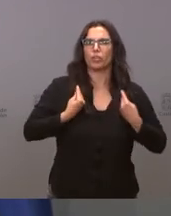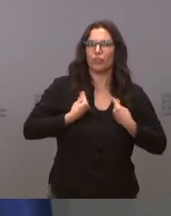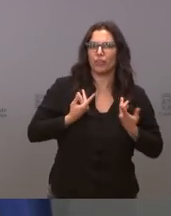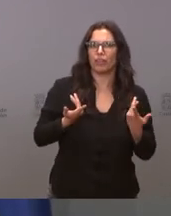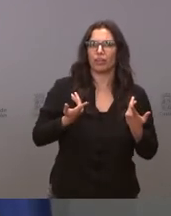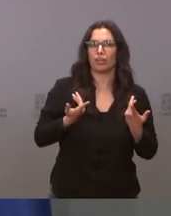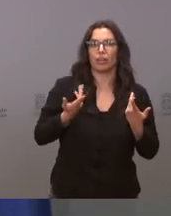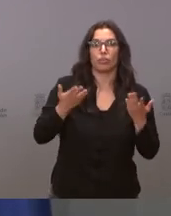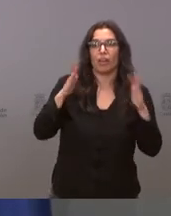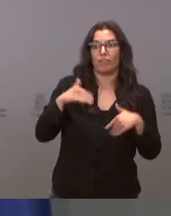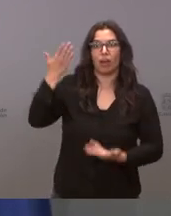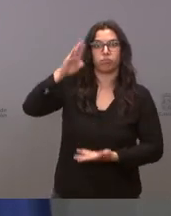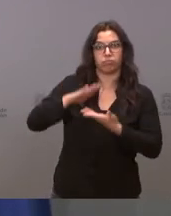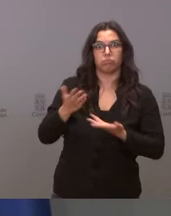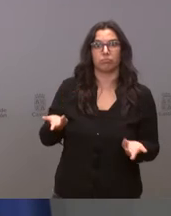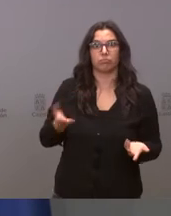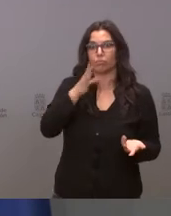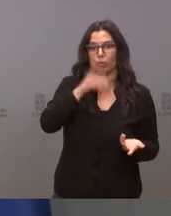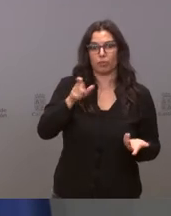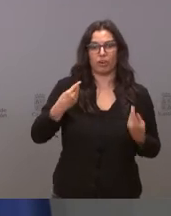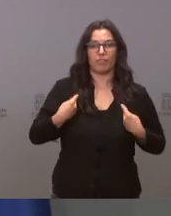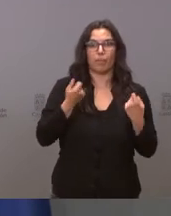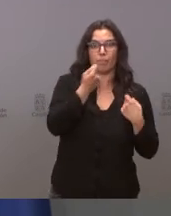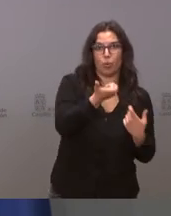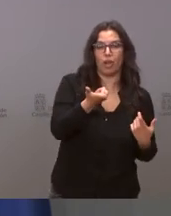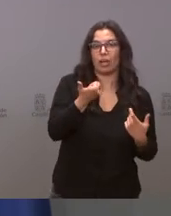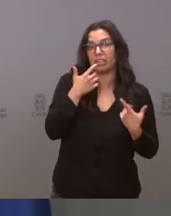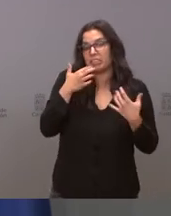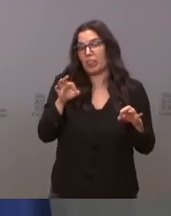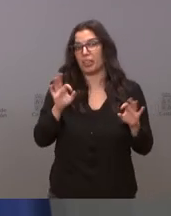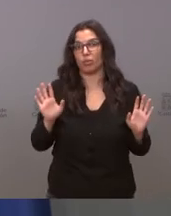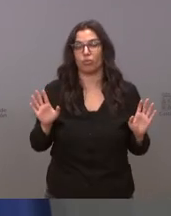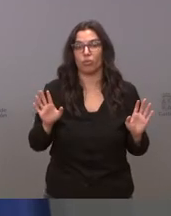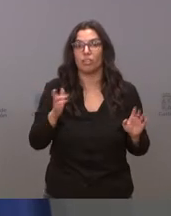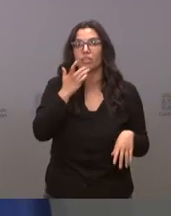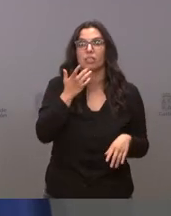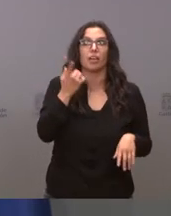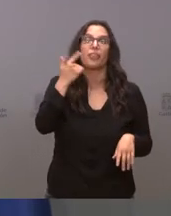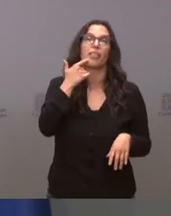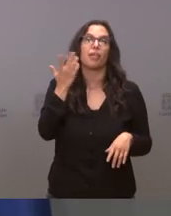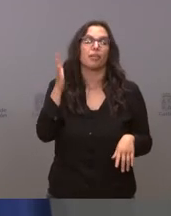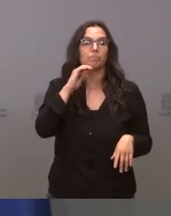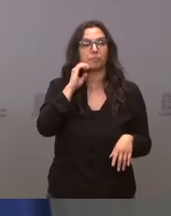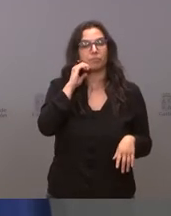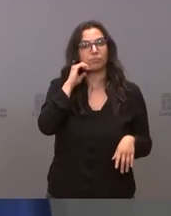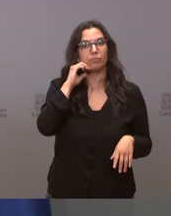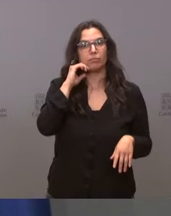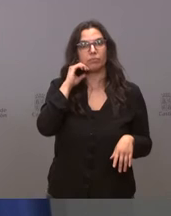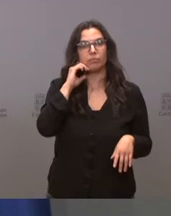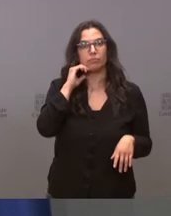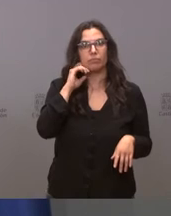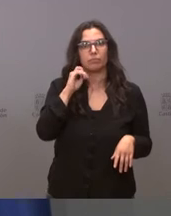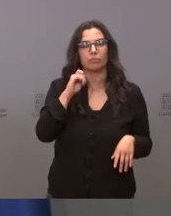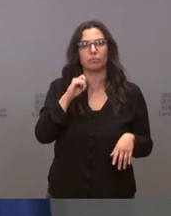disminuye el número de vacunas que se viene a la comunidad es bastante sencillo si uno dice que nos tenían no